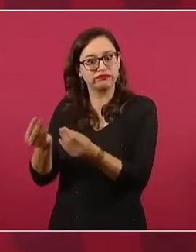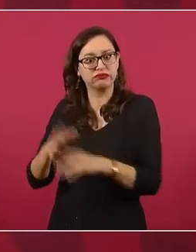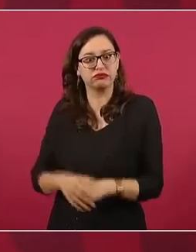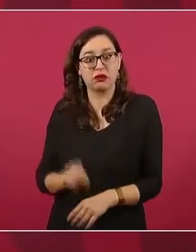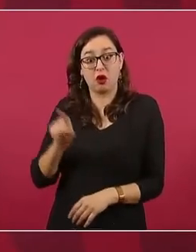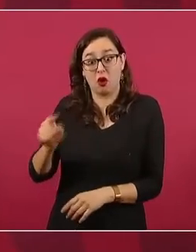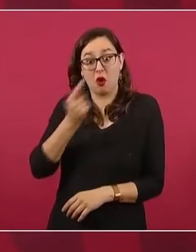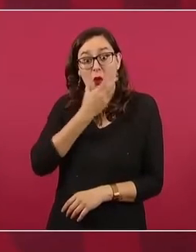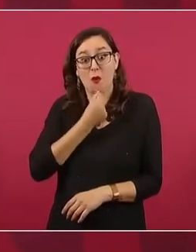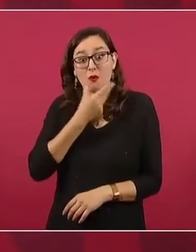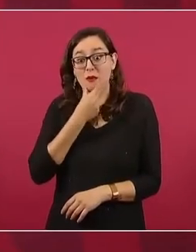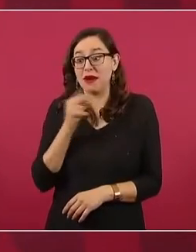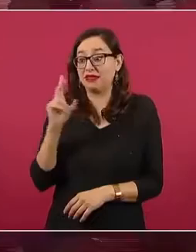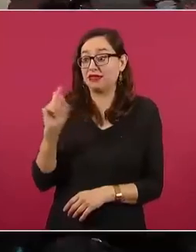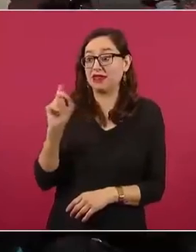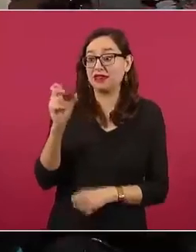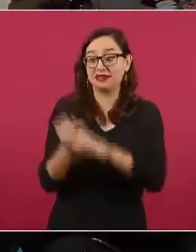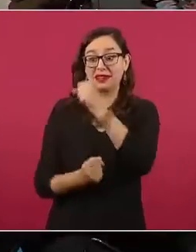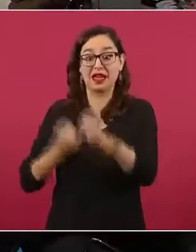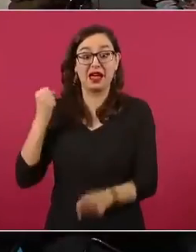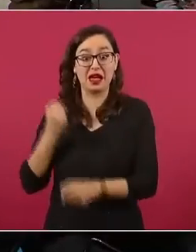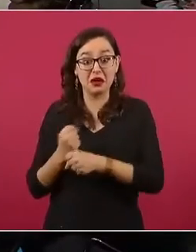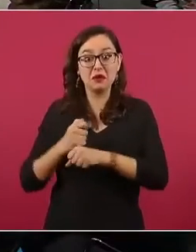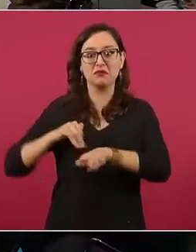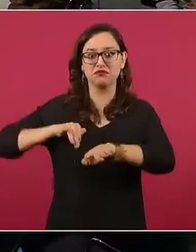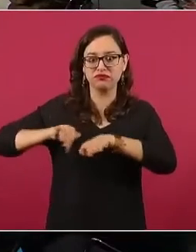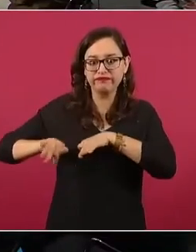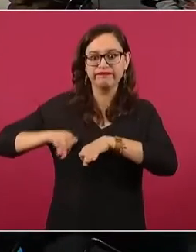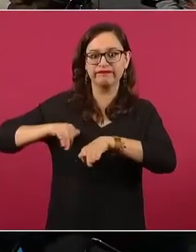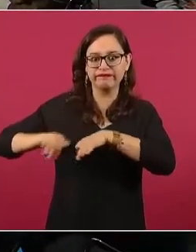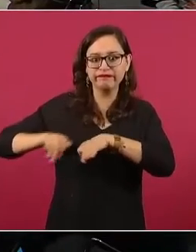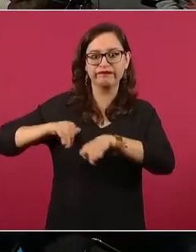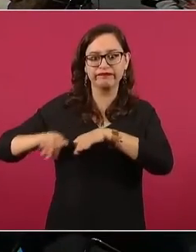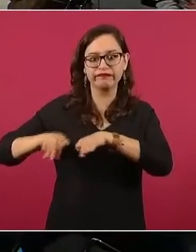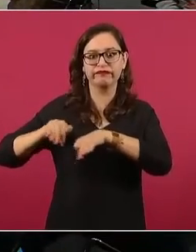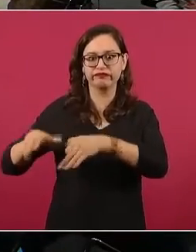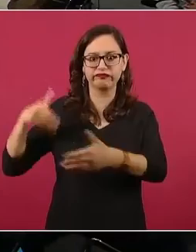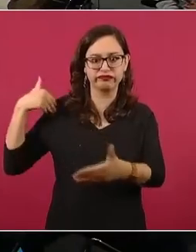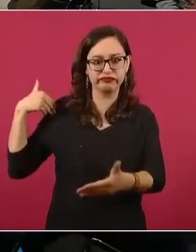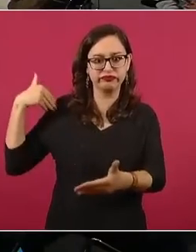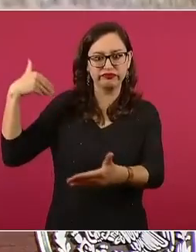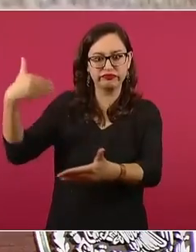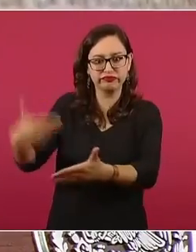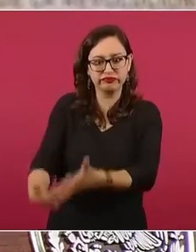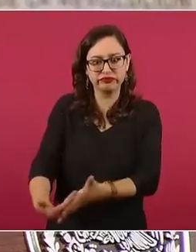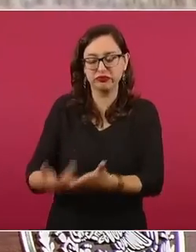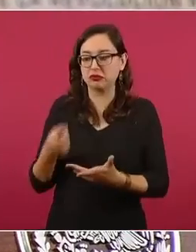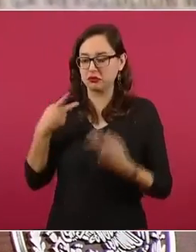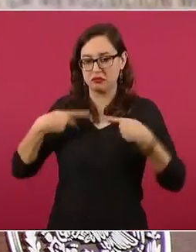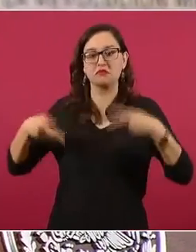trabajando políticamente en ese distrito.